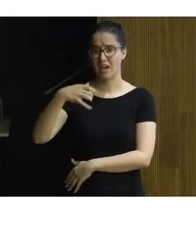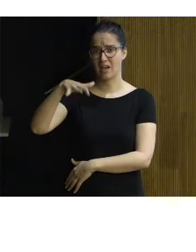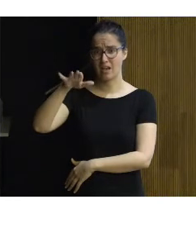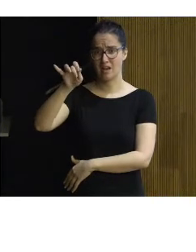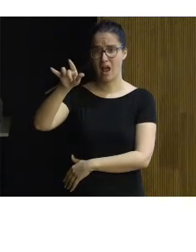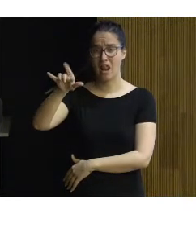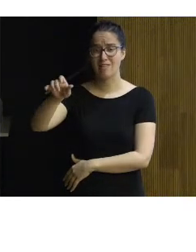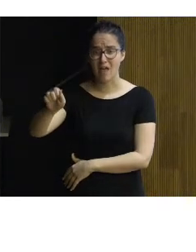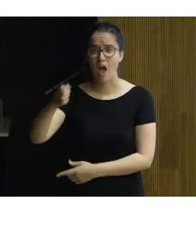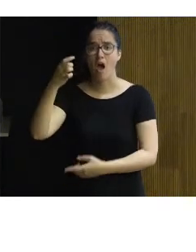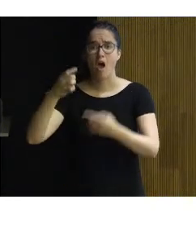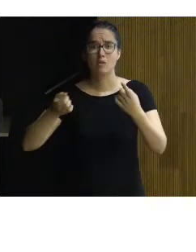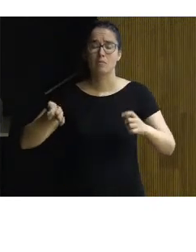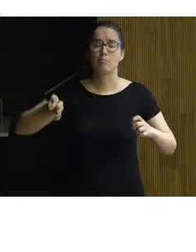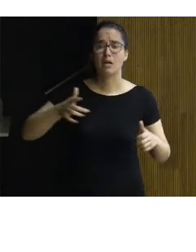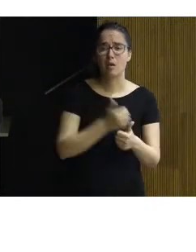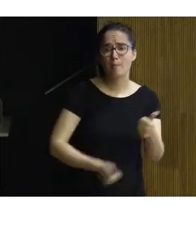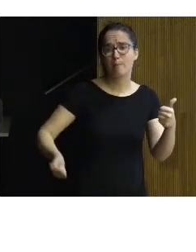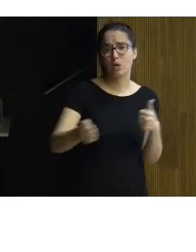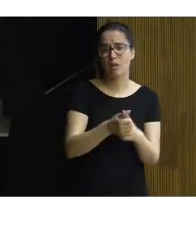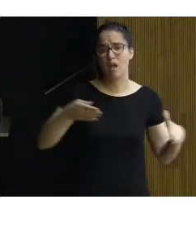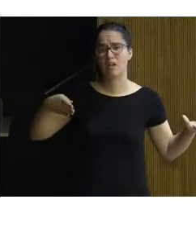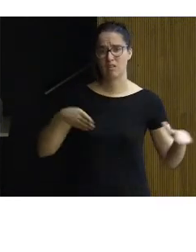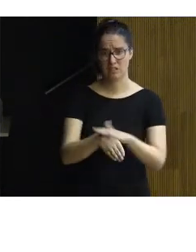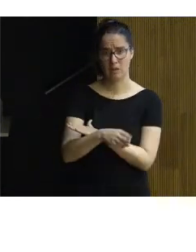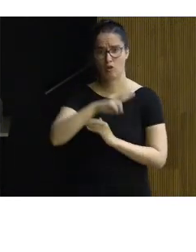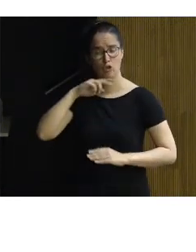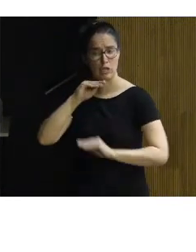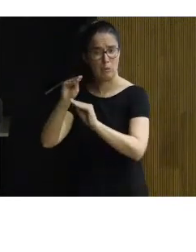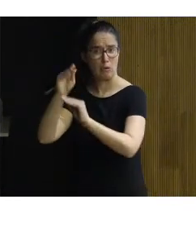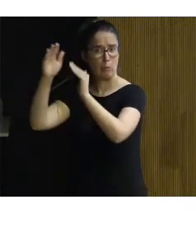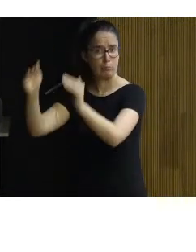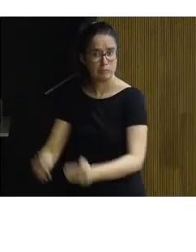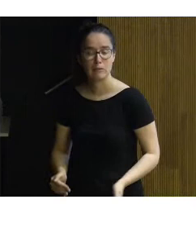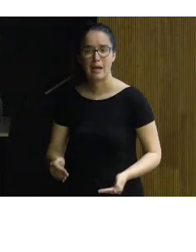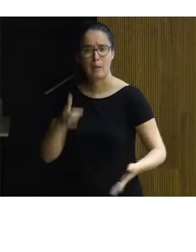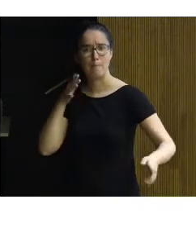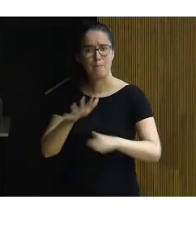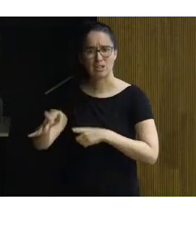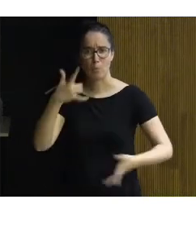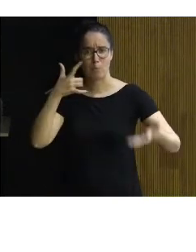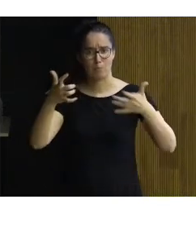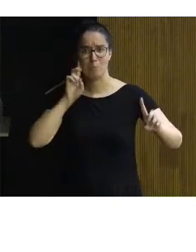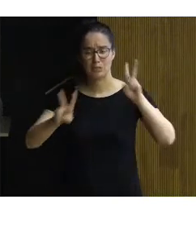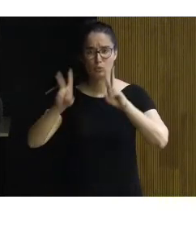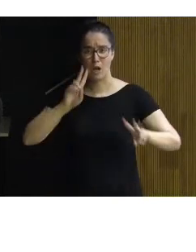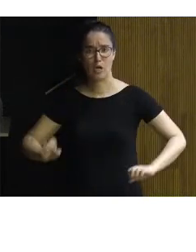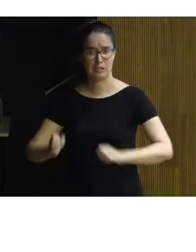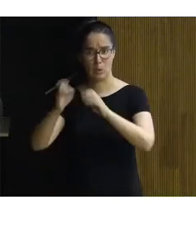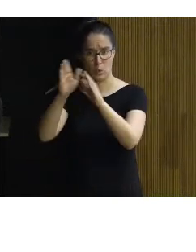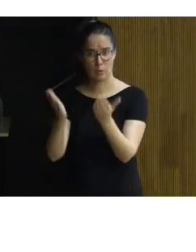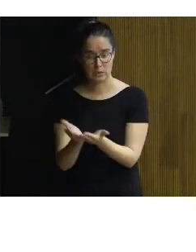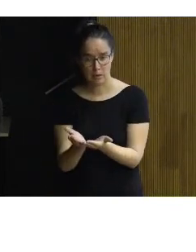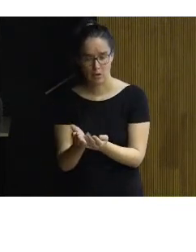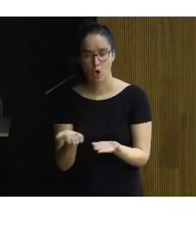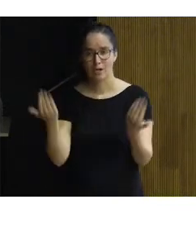casos parece que debe prevalecer la accesibilidad sobre la conservación, el impacto visual o incluso la salvación universal. Los